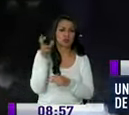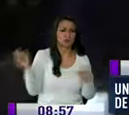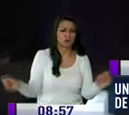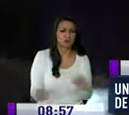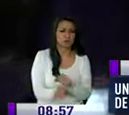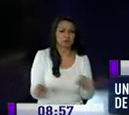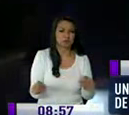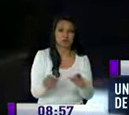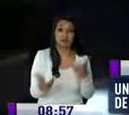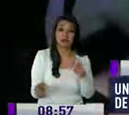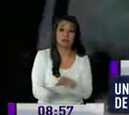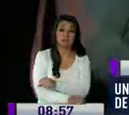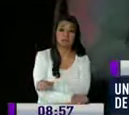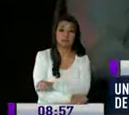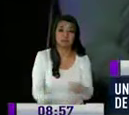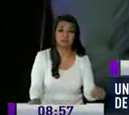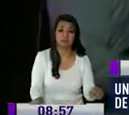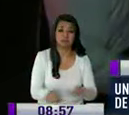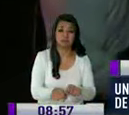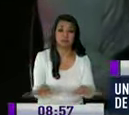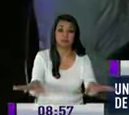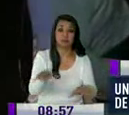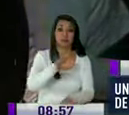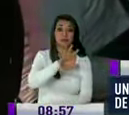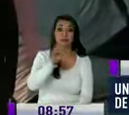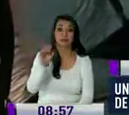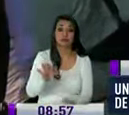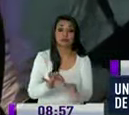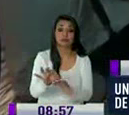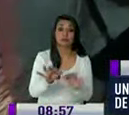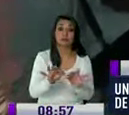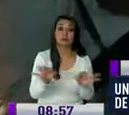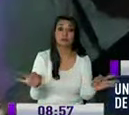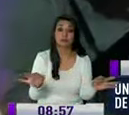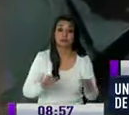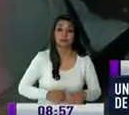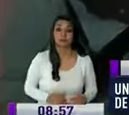parecer la onda expansiva alcanzó los 500 metros a la redonda